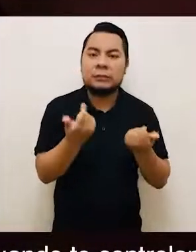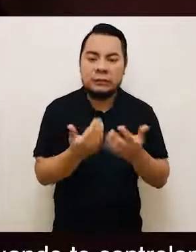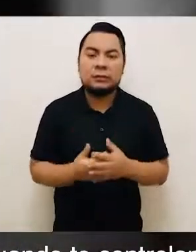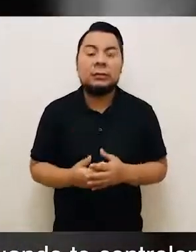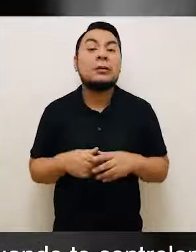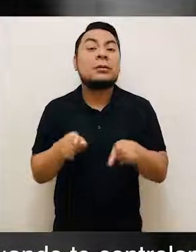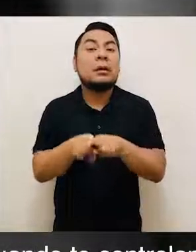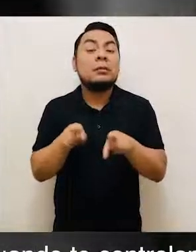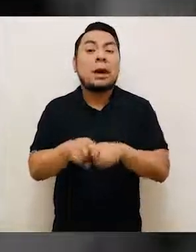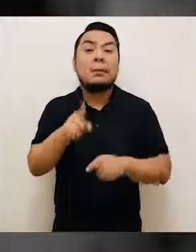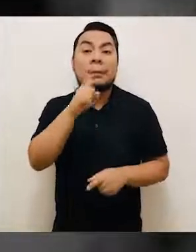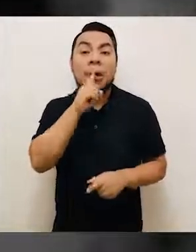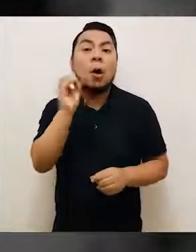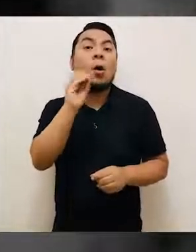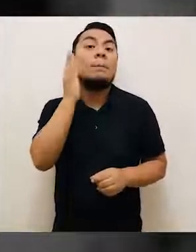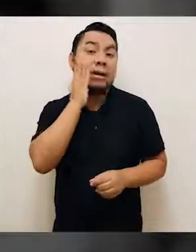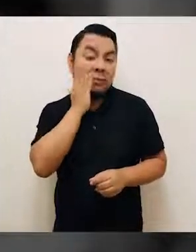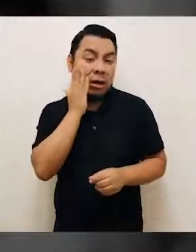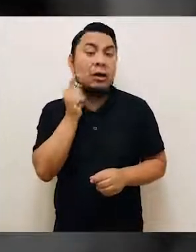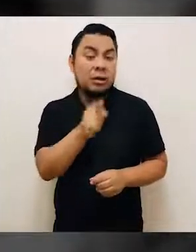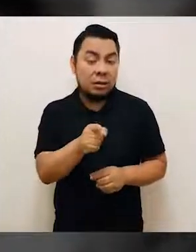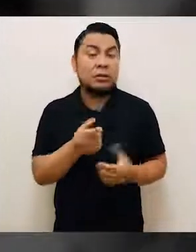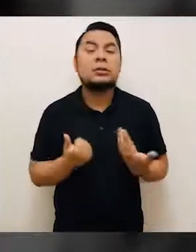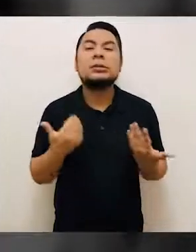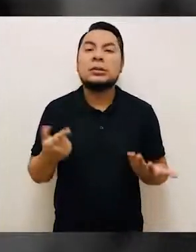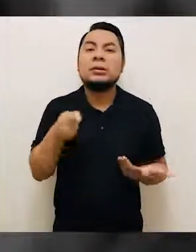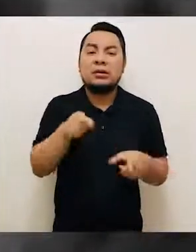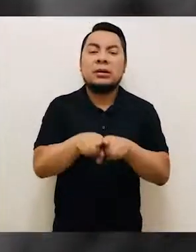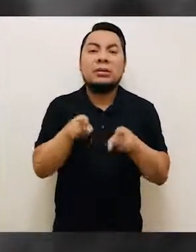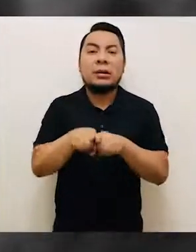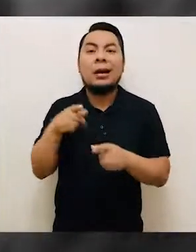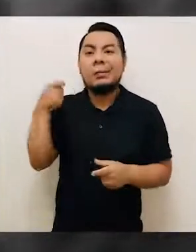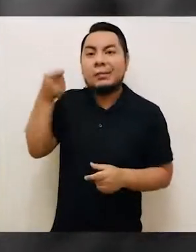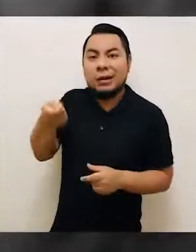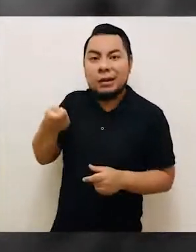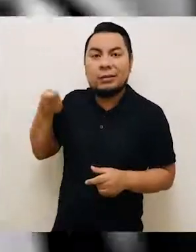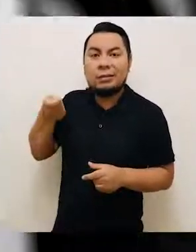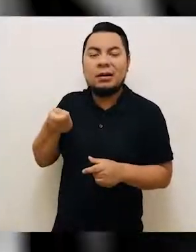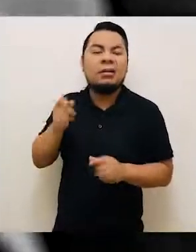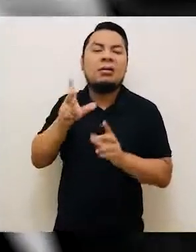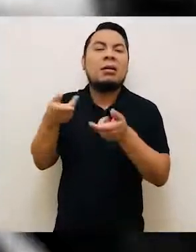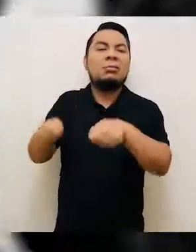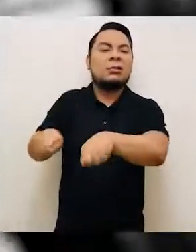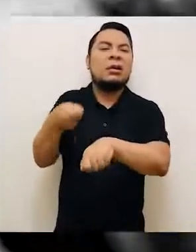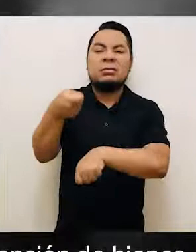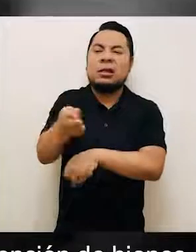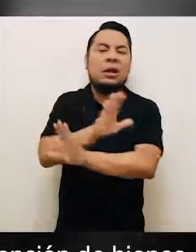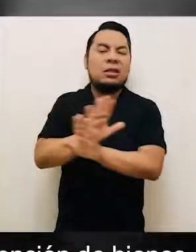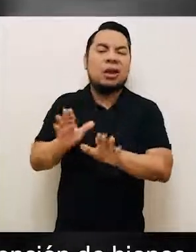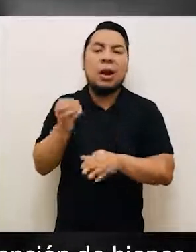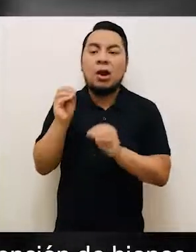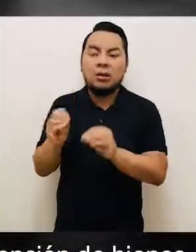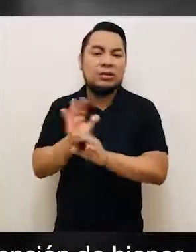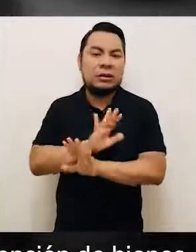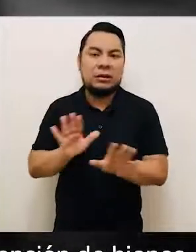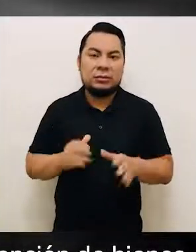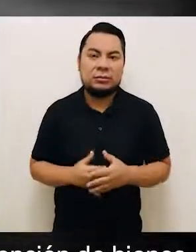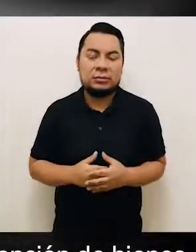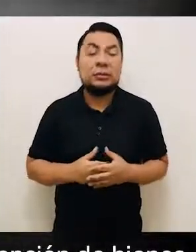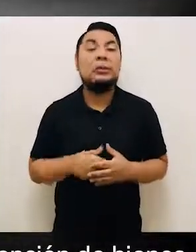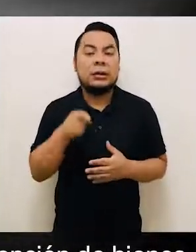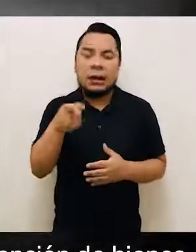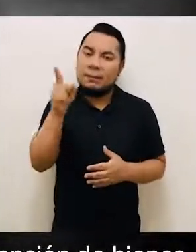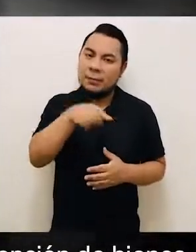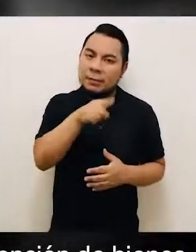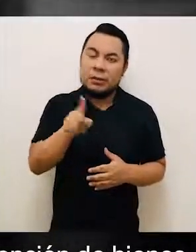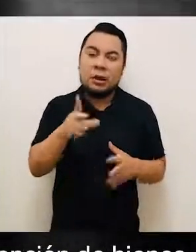económica cuando el padre o la madre de tus hijas o hijos incumple con sus obligaciones alimentarias. Hay violencia también cuando